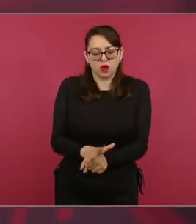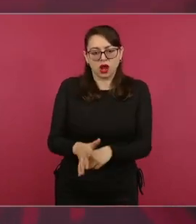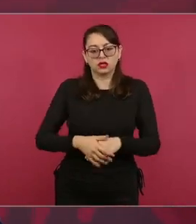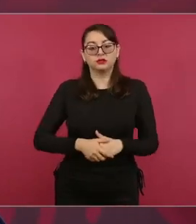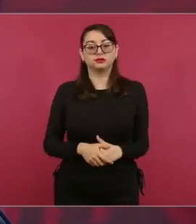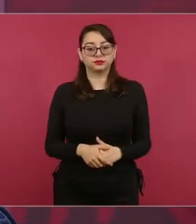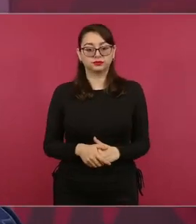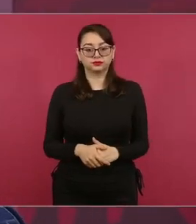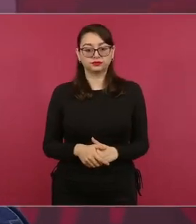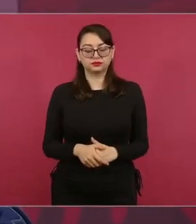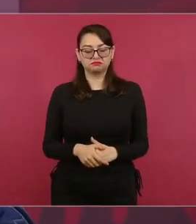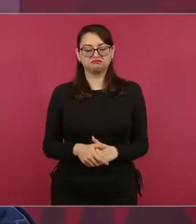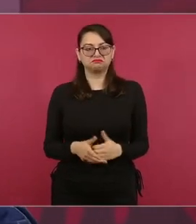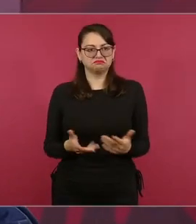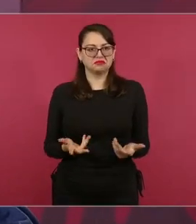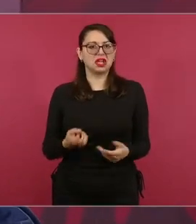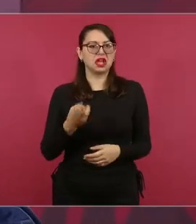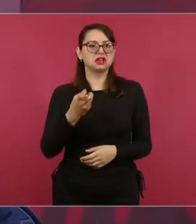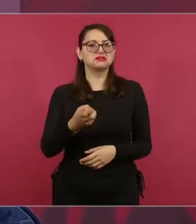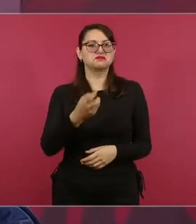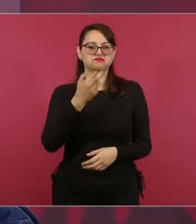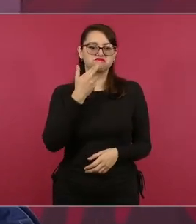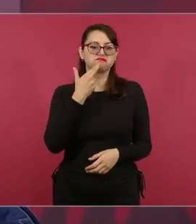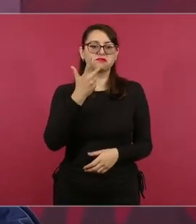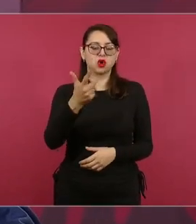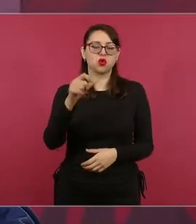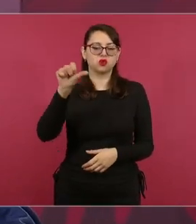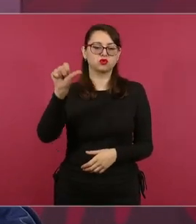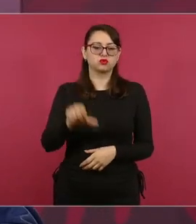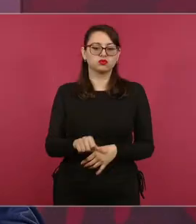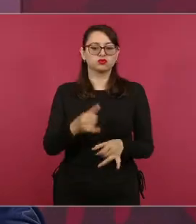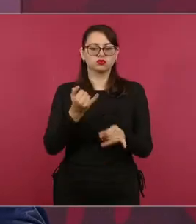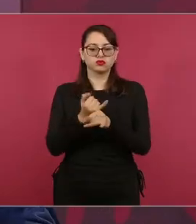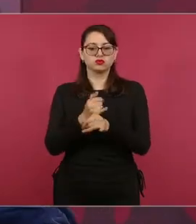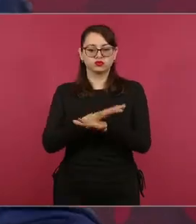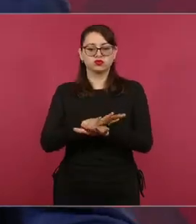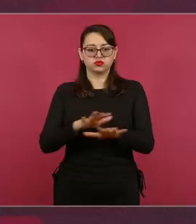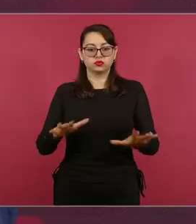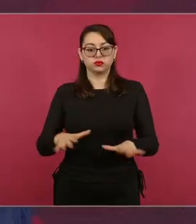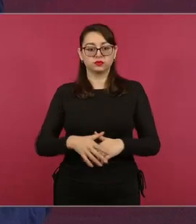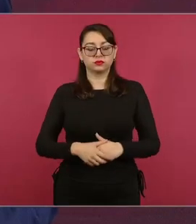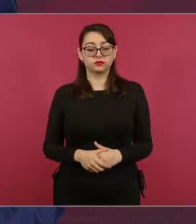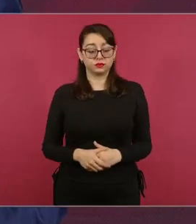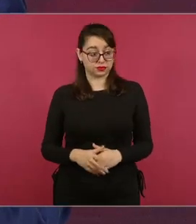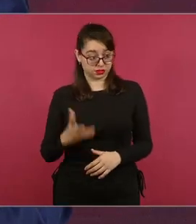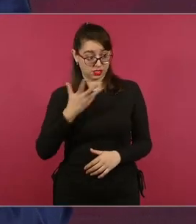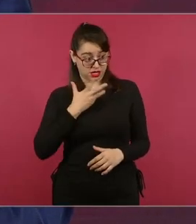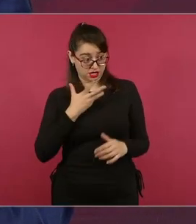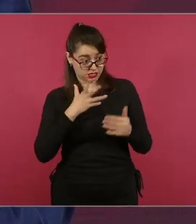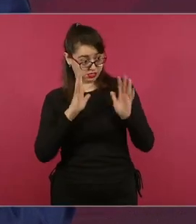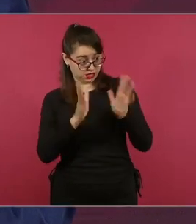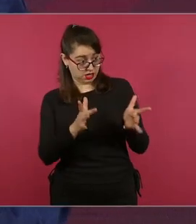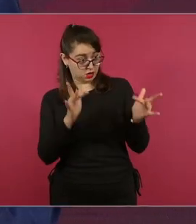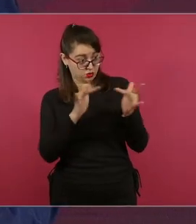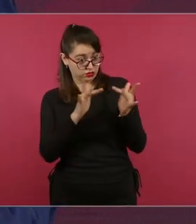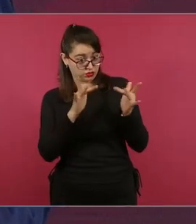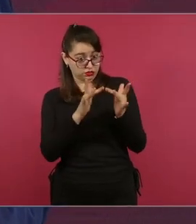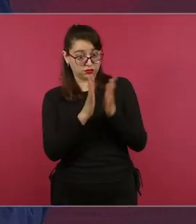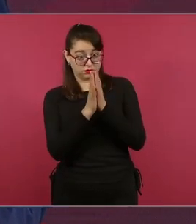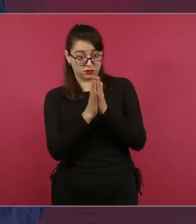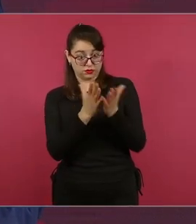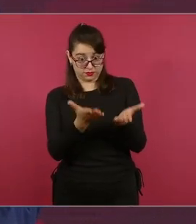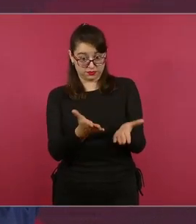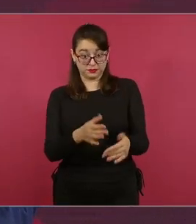Vamos a comenzar, si ya están. Adelante.